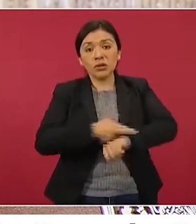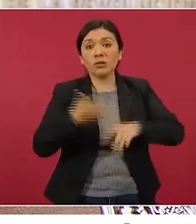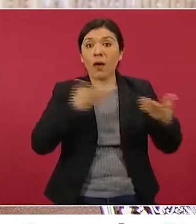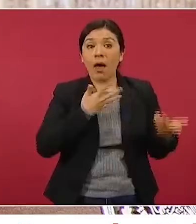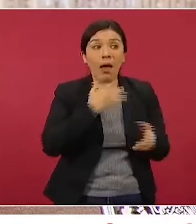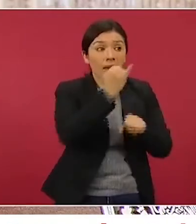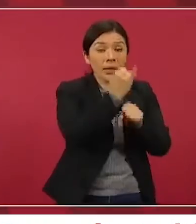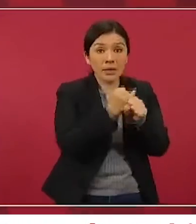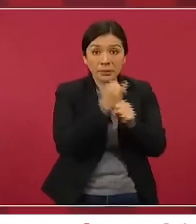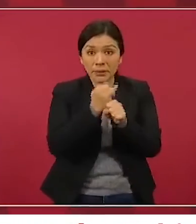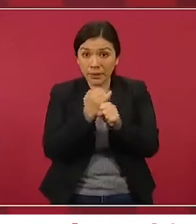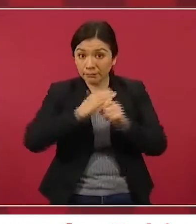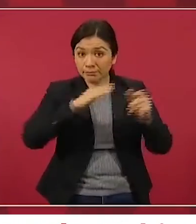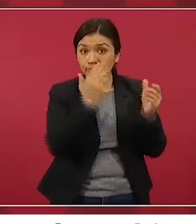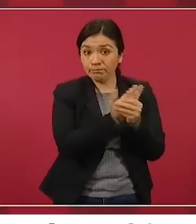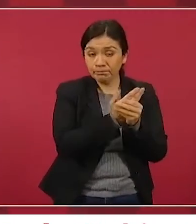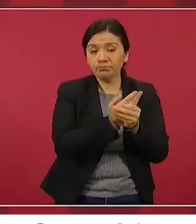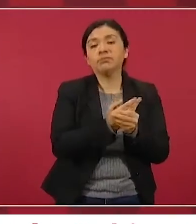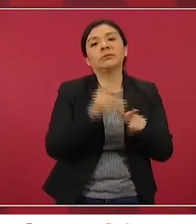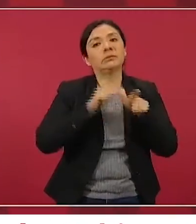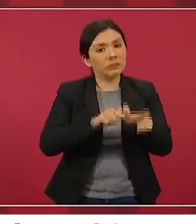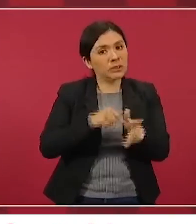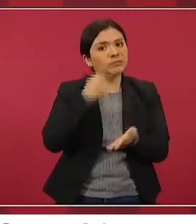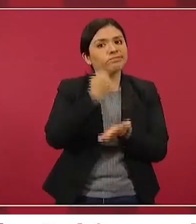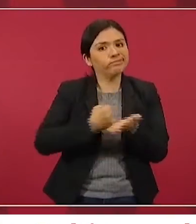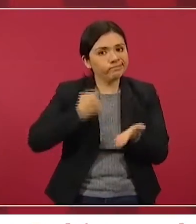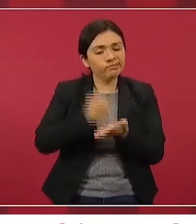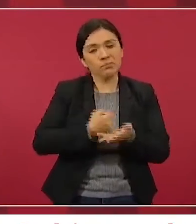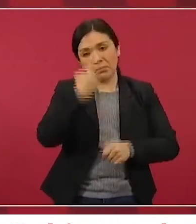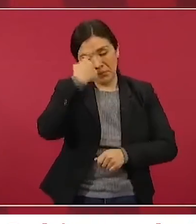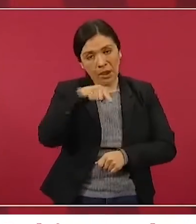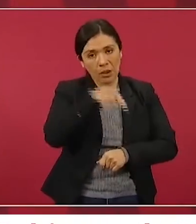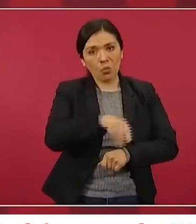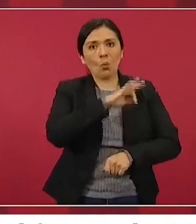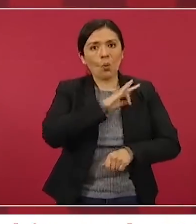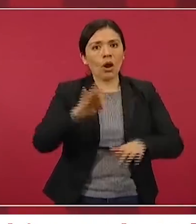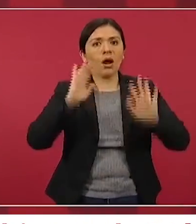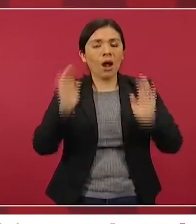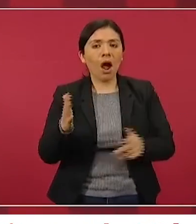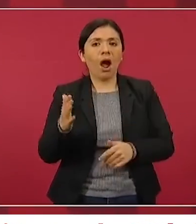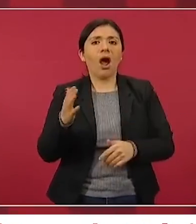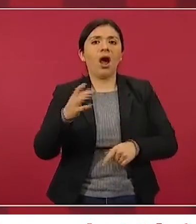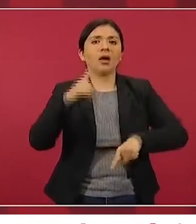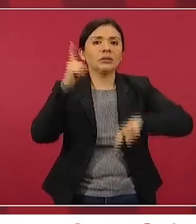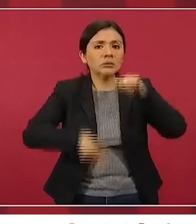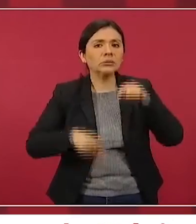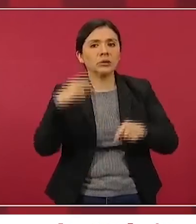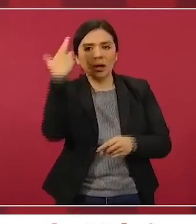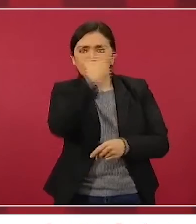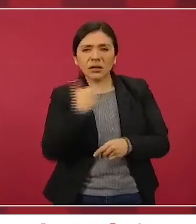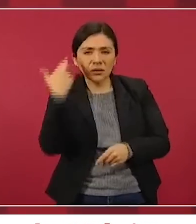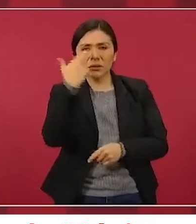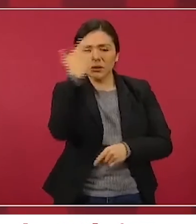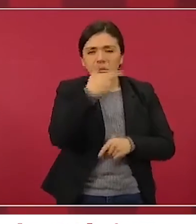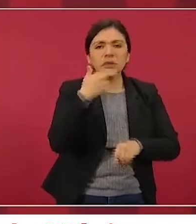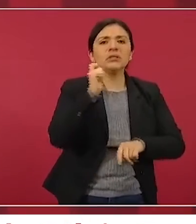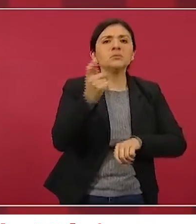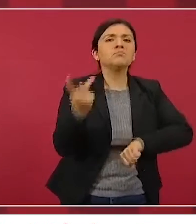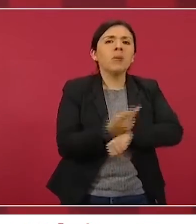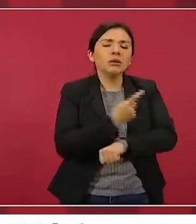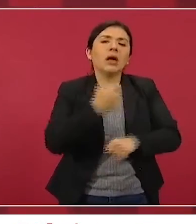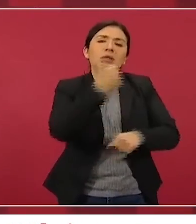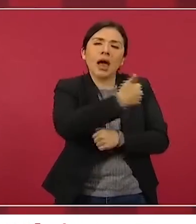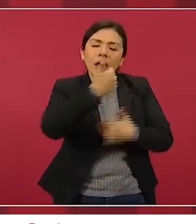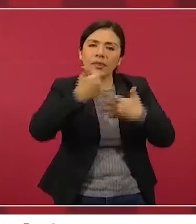para que se vayan desahogando todos estos asuntos.